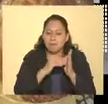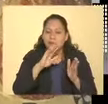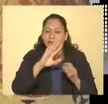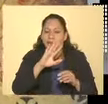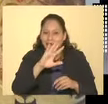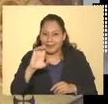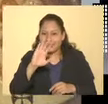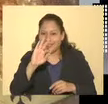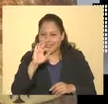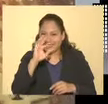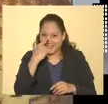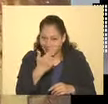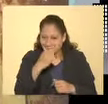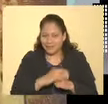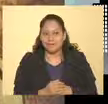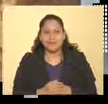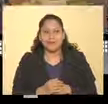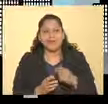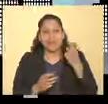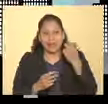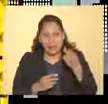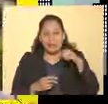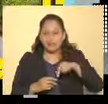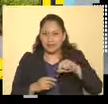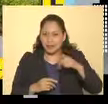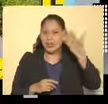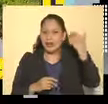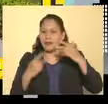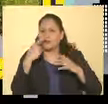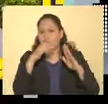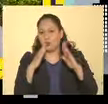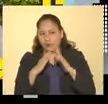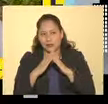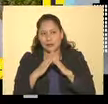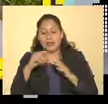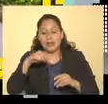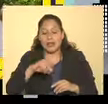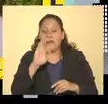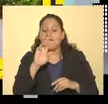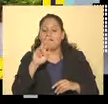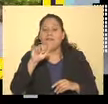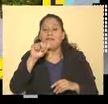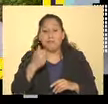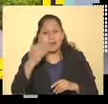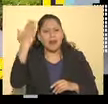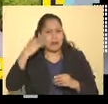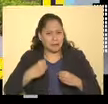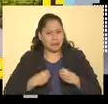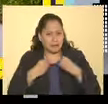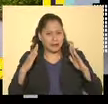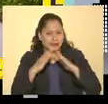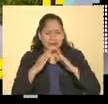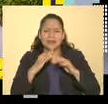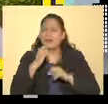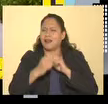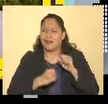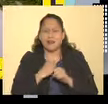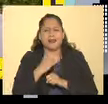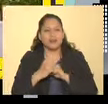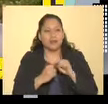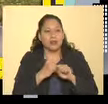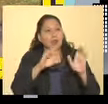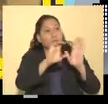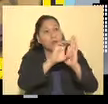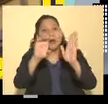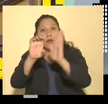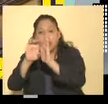Y esta fue su casa. Aquí, Fray Juan de Sumárraga vivió. Muchos de los cuartos todavía